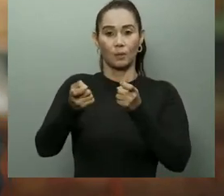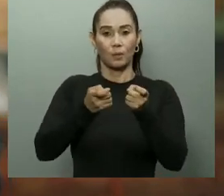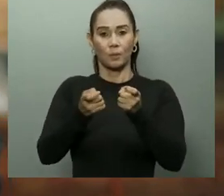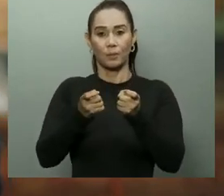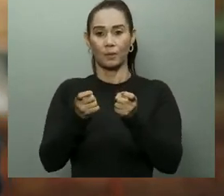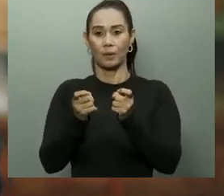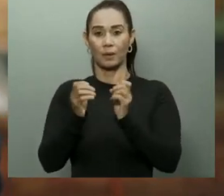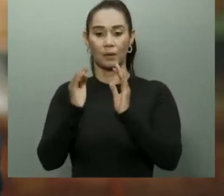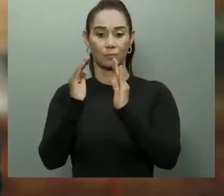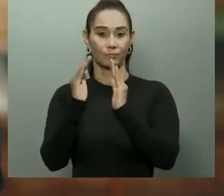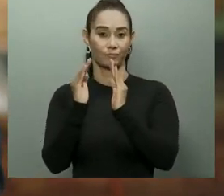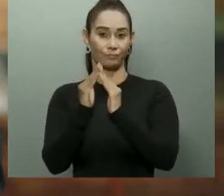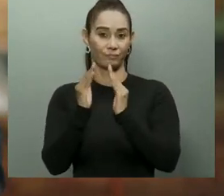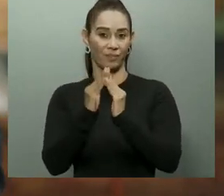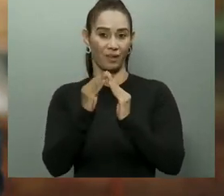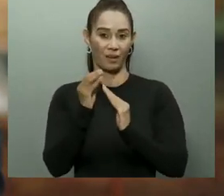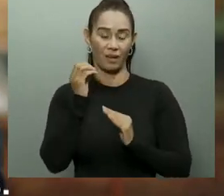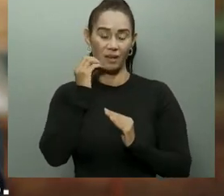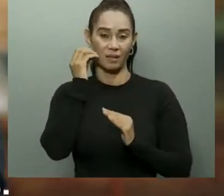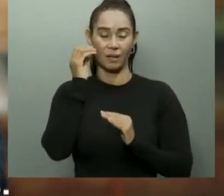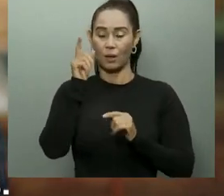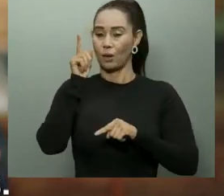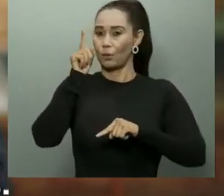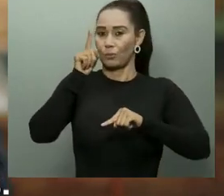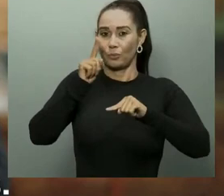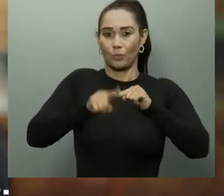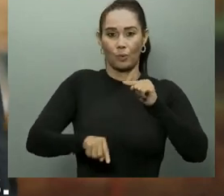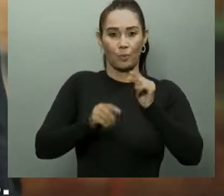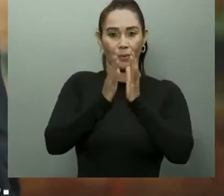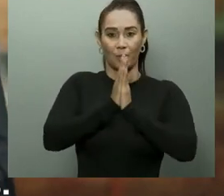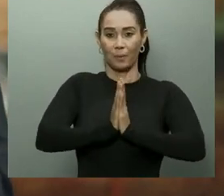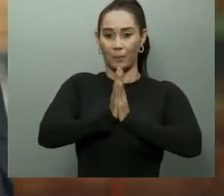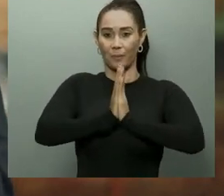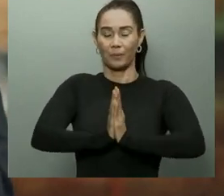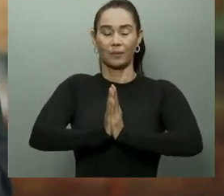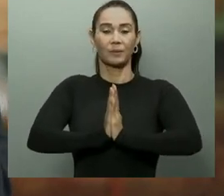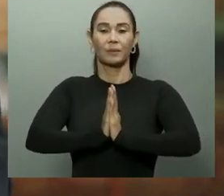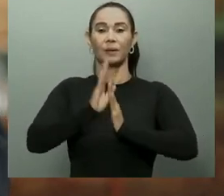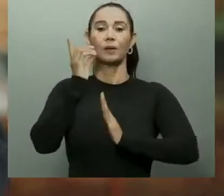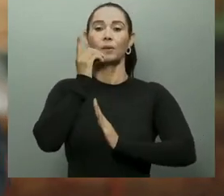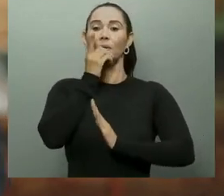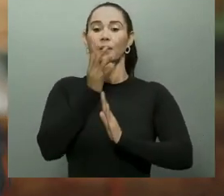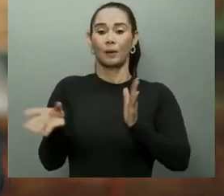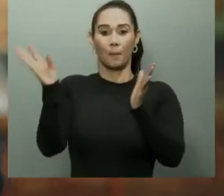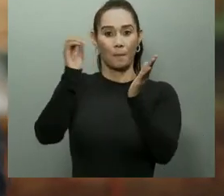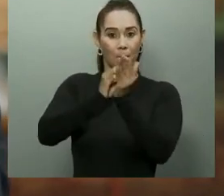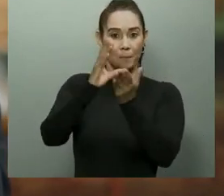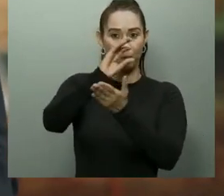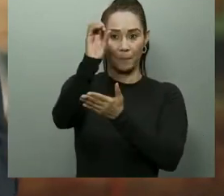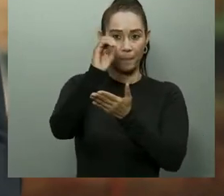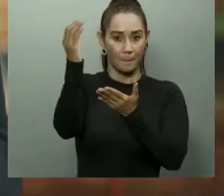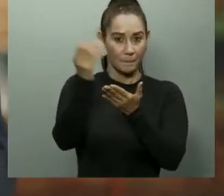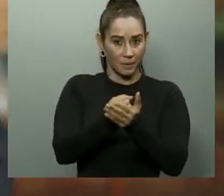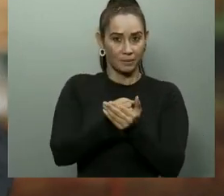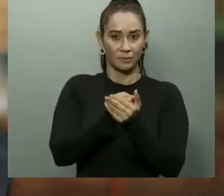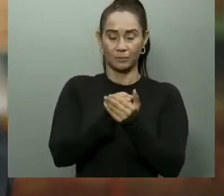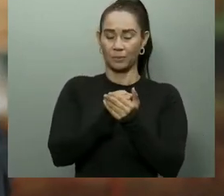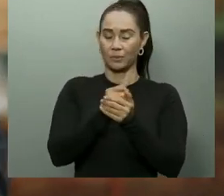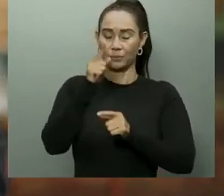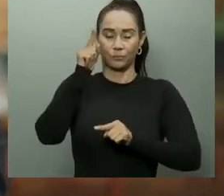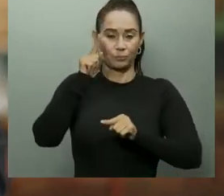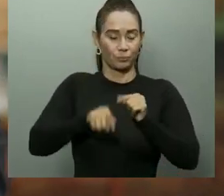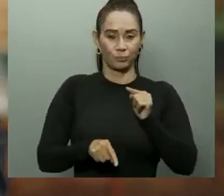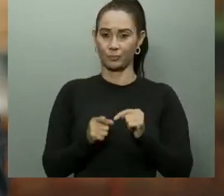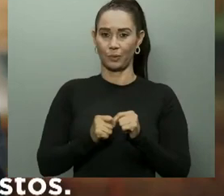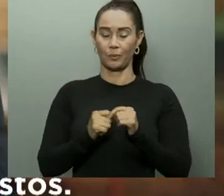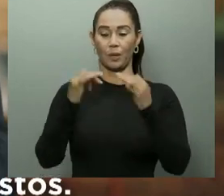domésticas. No es el momento de pedir a los dominicanos más esfuerzos. Es el momento de estar cerca de la